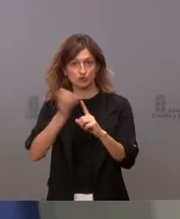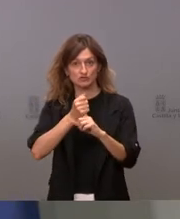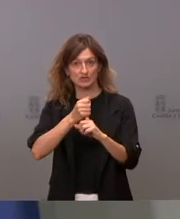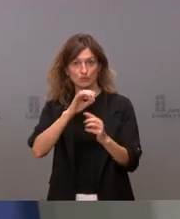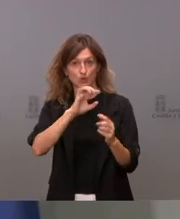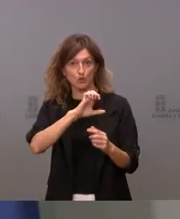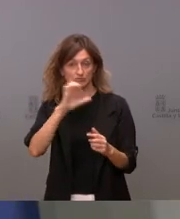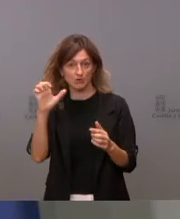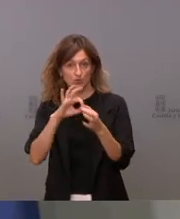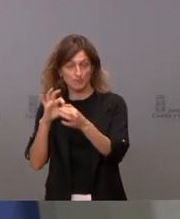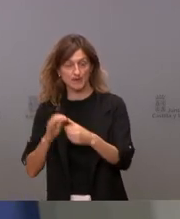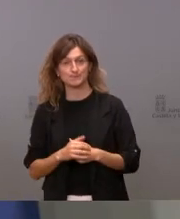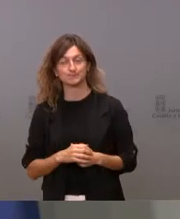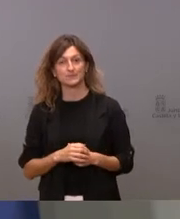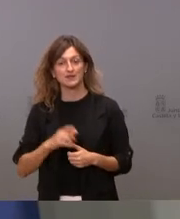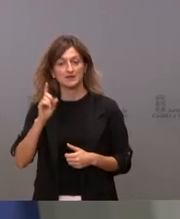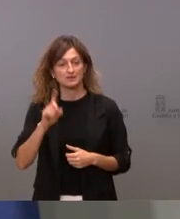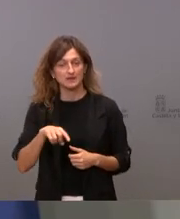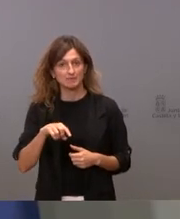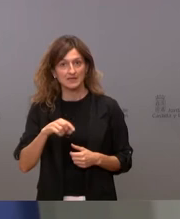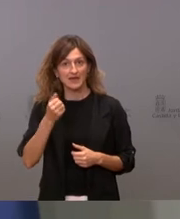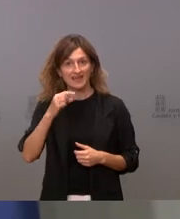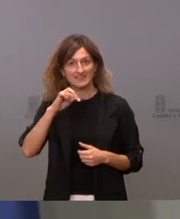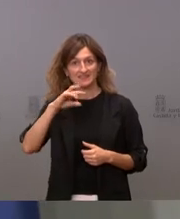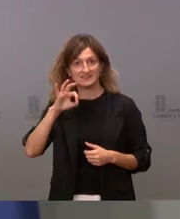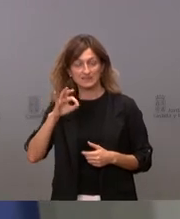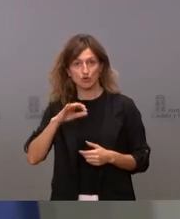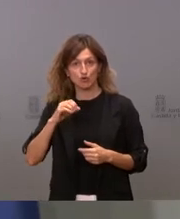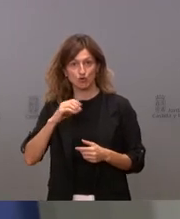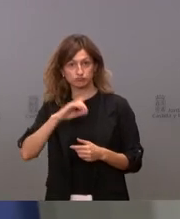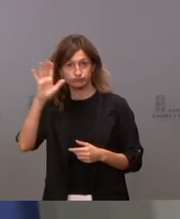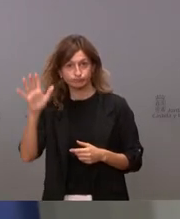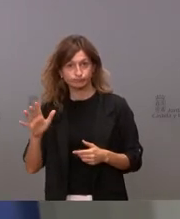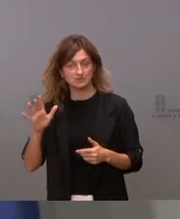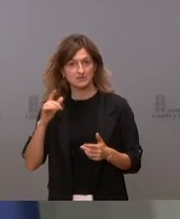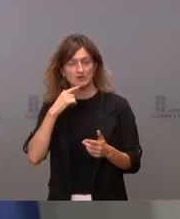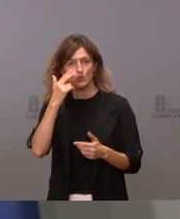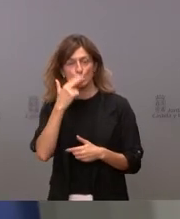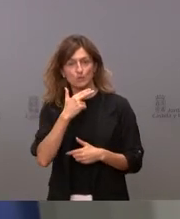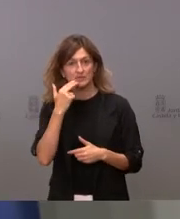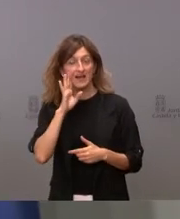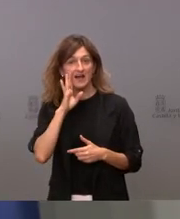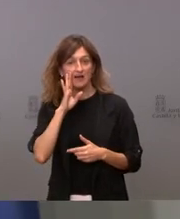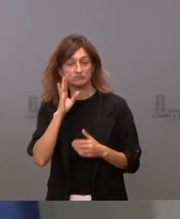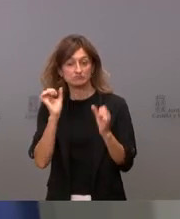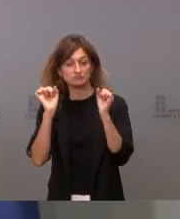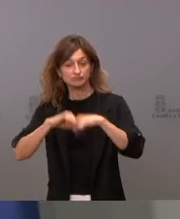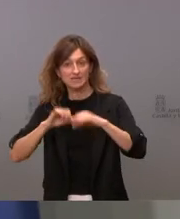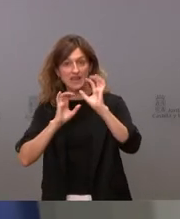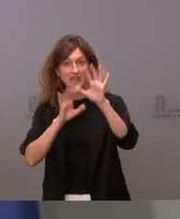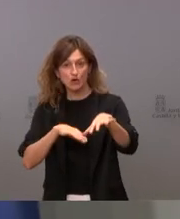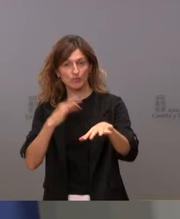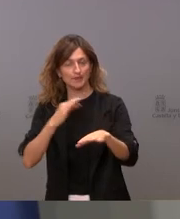Europea que cumpliese con el corredor atlántico que cumpliese con las promesas comprometidas en León